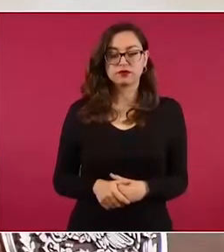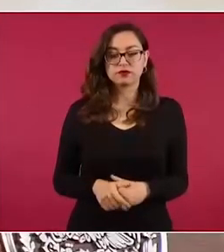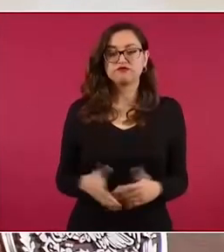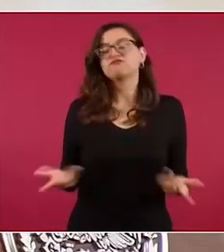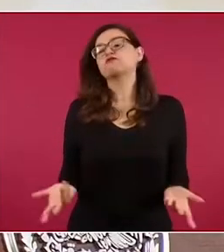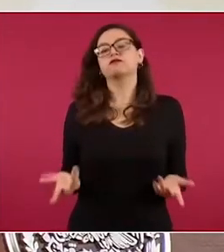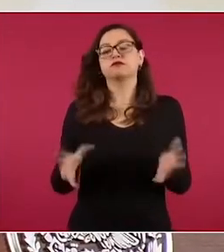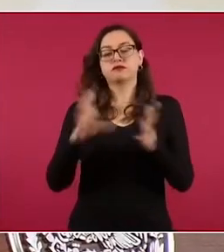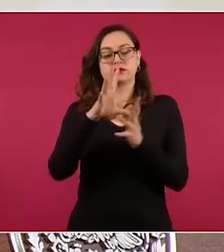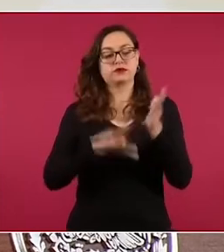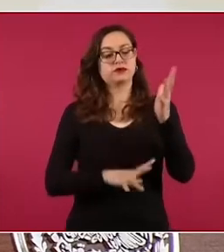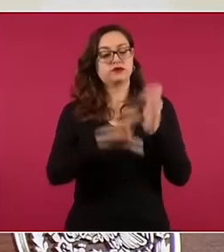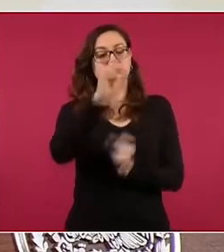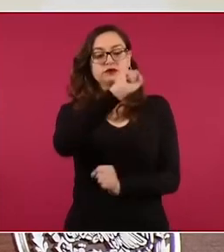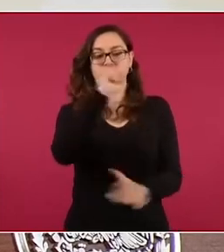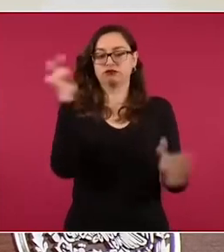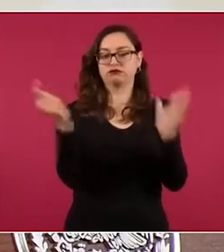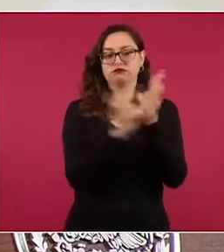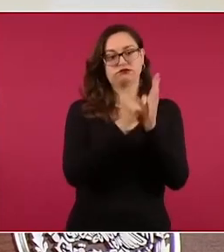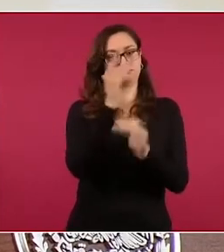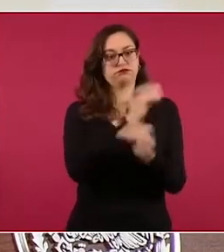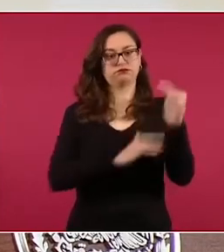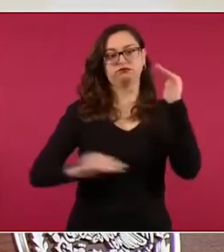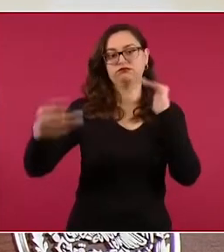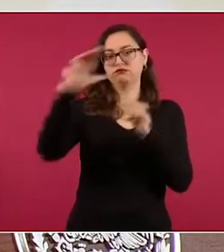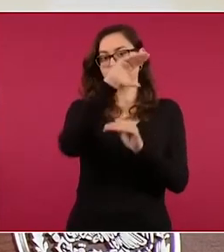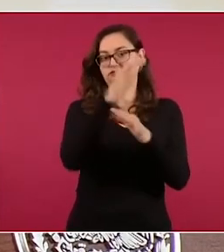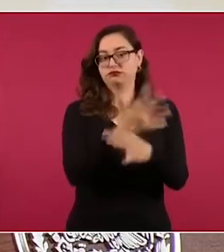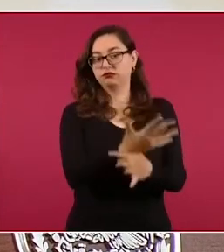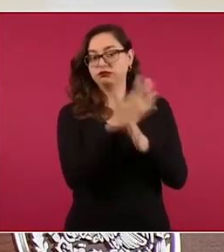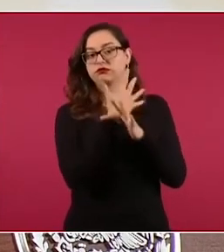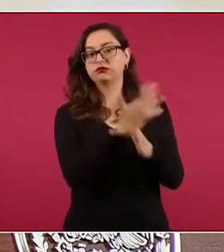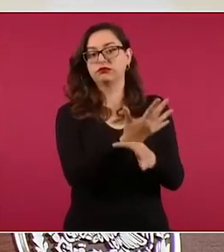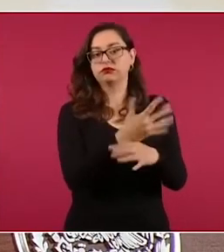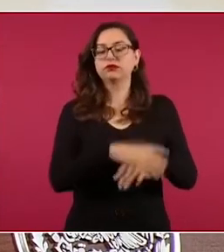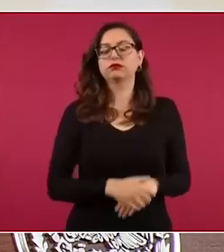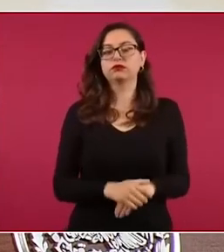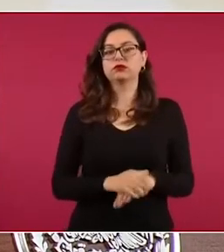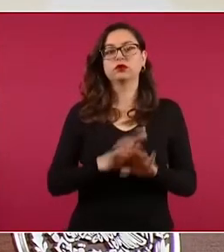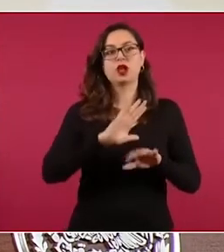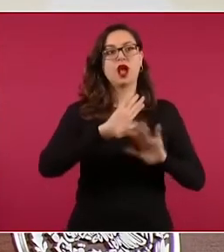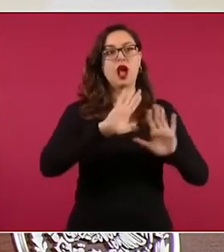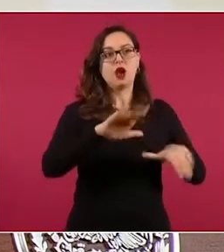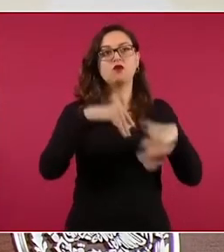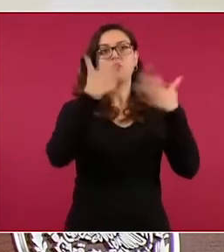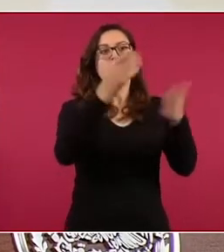corresponde al Ejecutivo Federal.